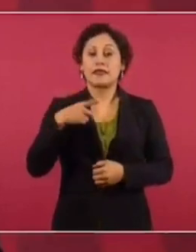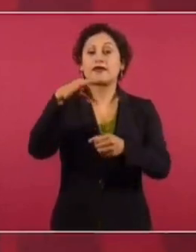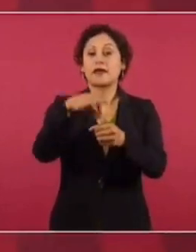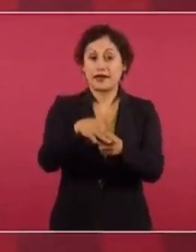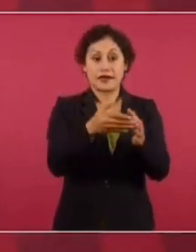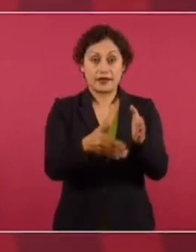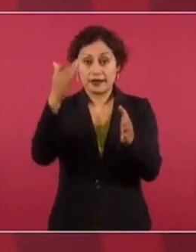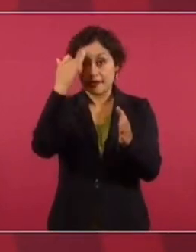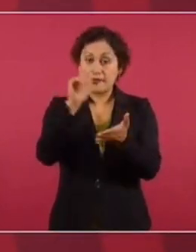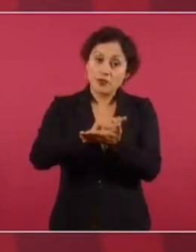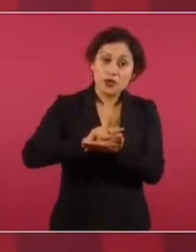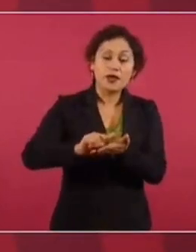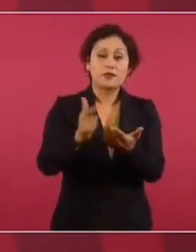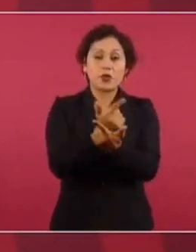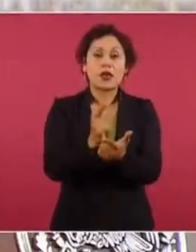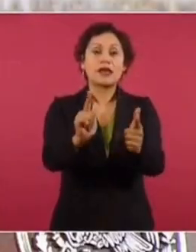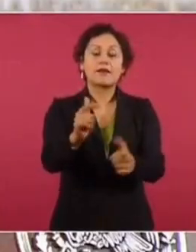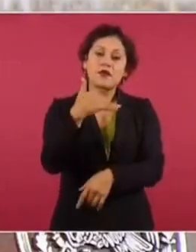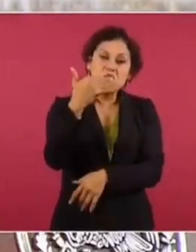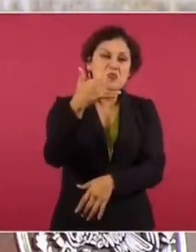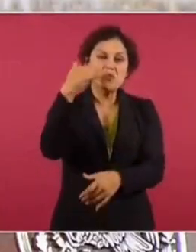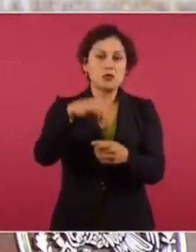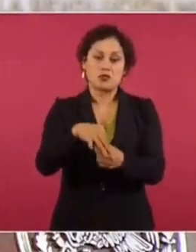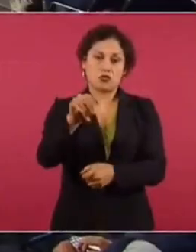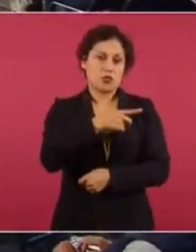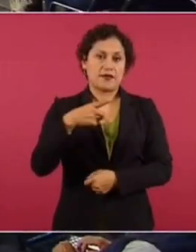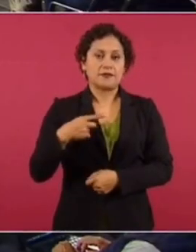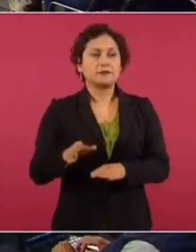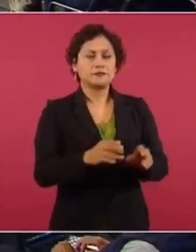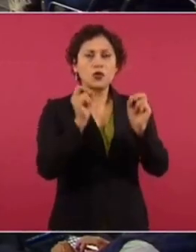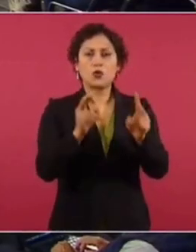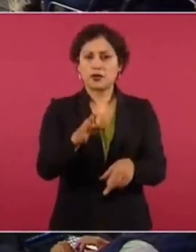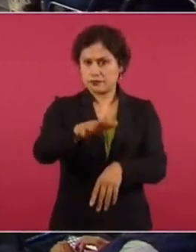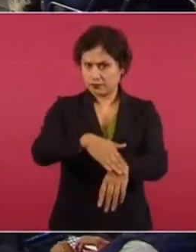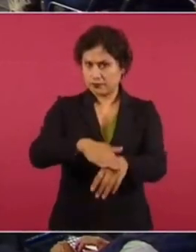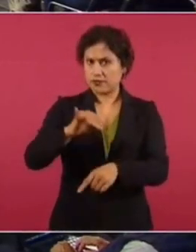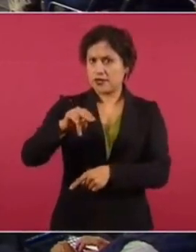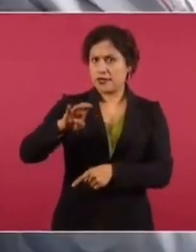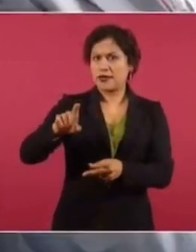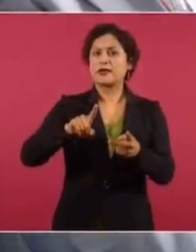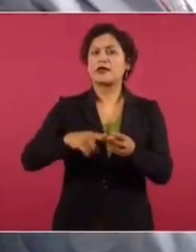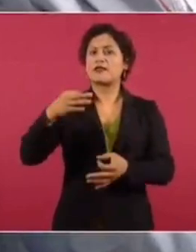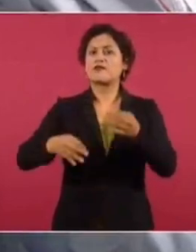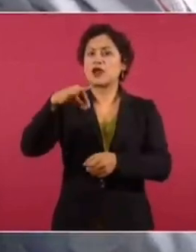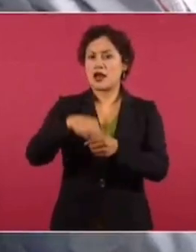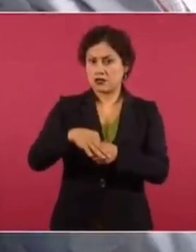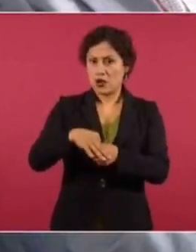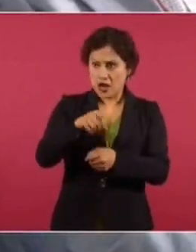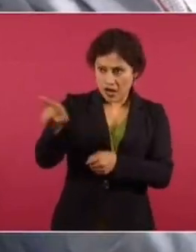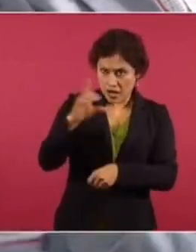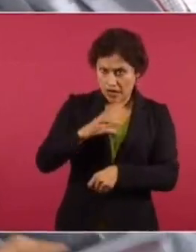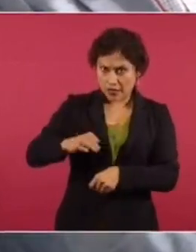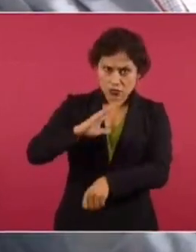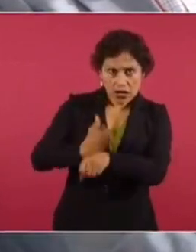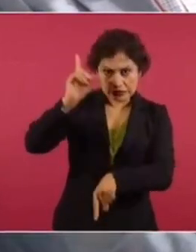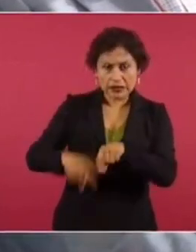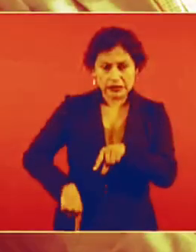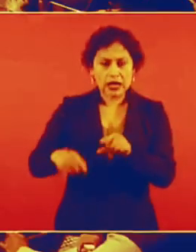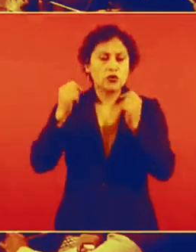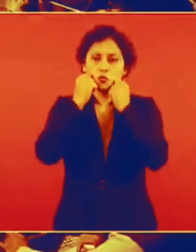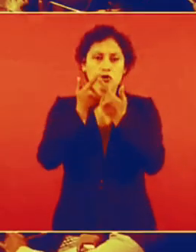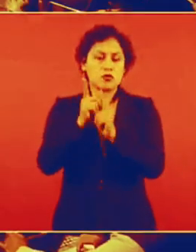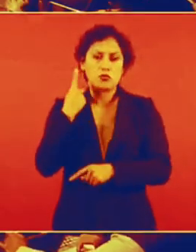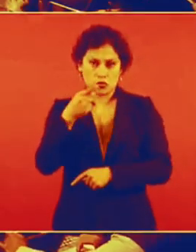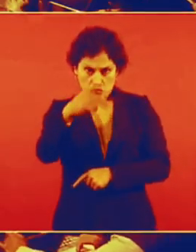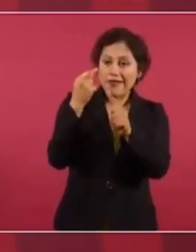limpias, sean libres, que no haya fraude electoral. Entonces, ¿debería el INE y el Tribunal Electoral quitar estas posibles candidaturas a estos personajes, sin importar el partido, considera?